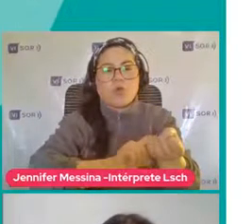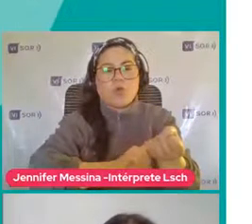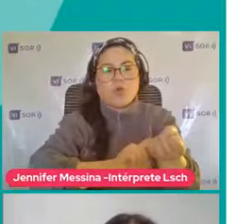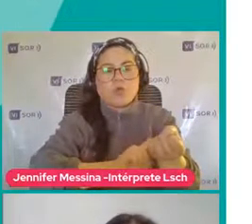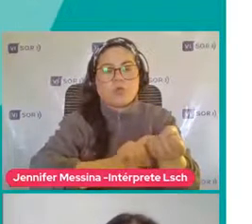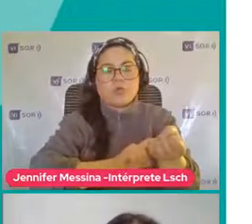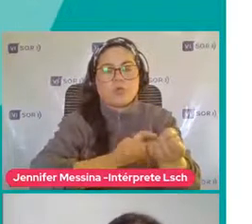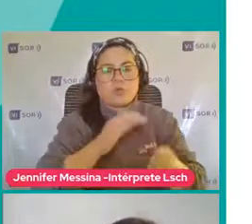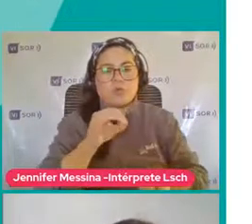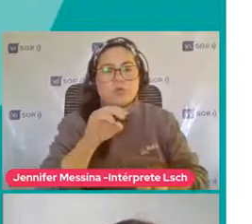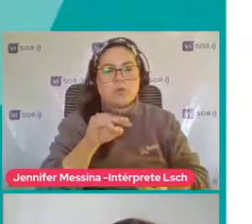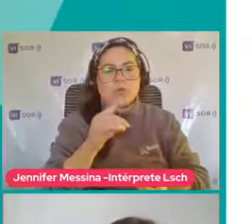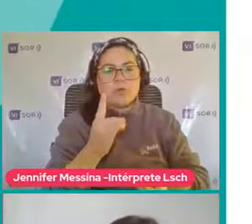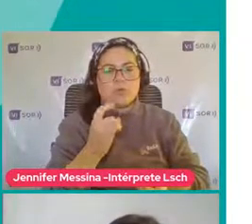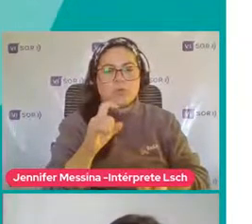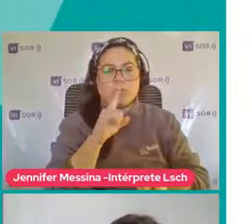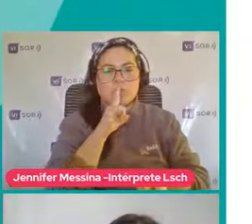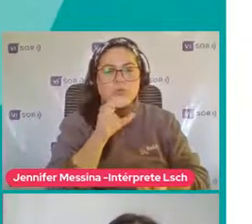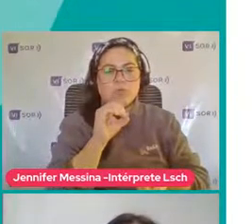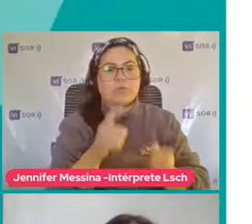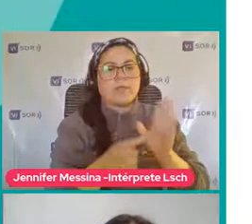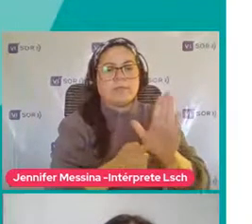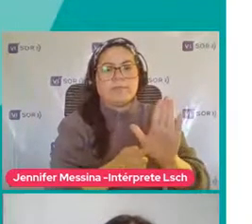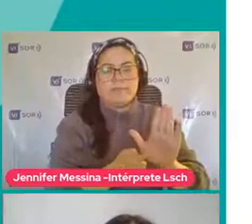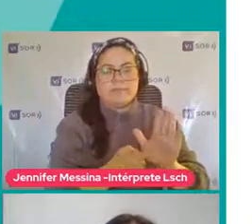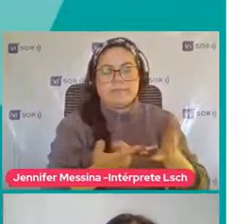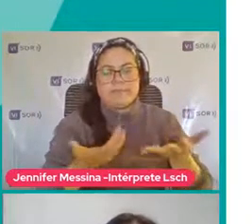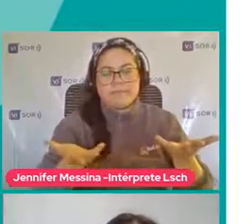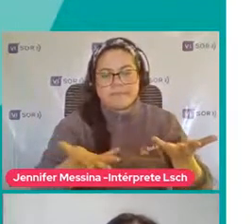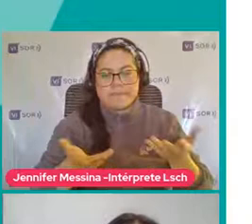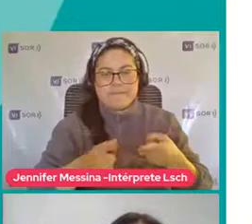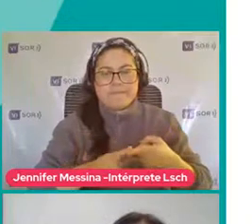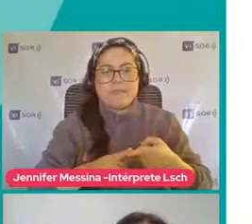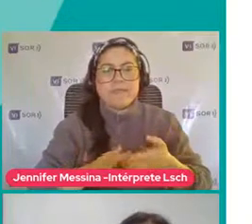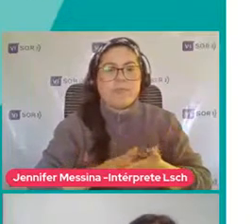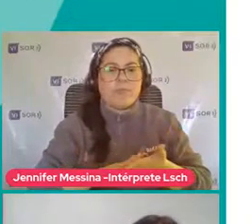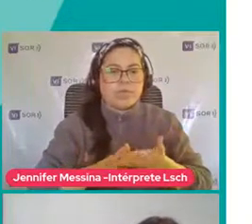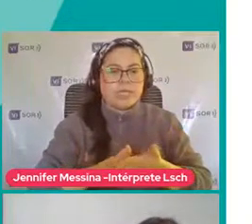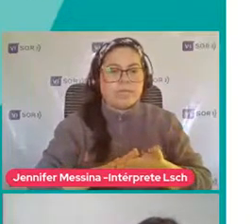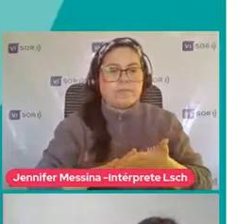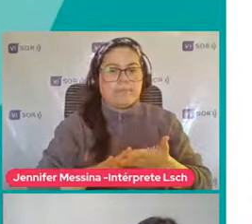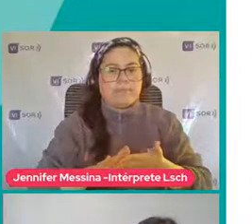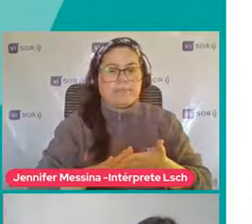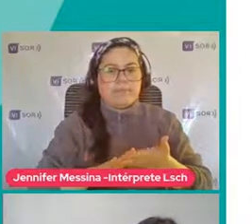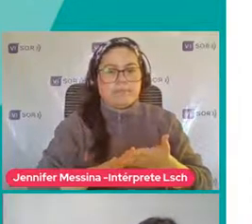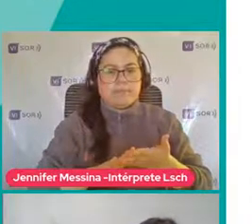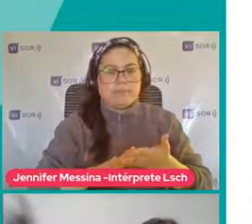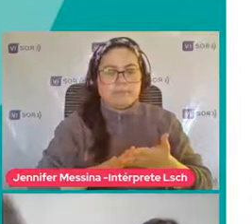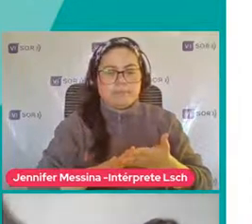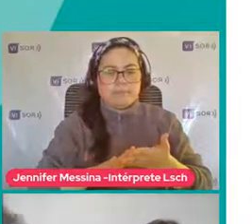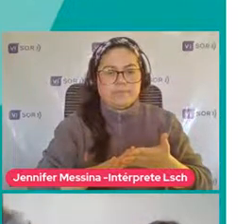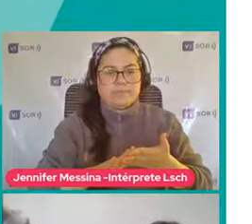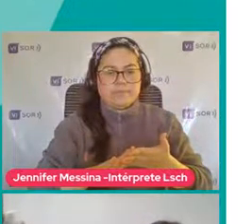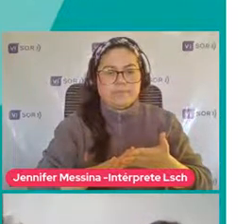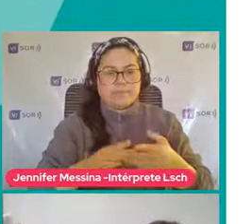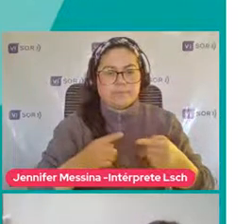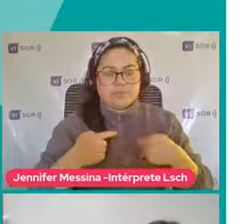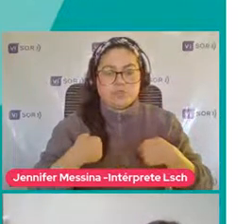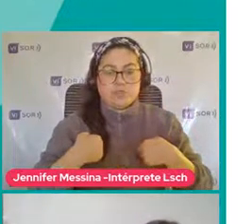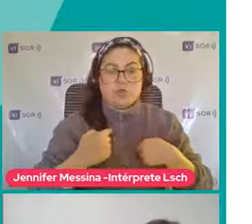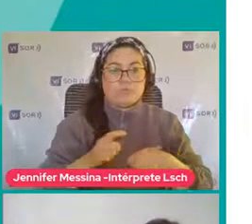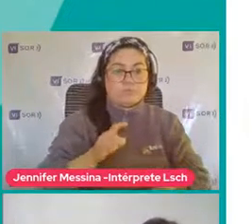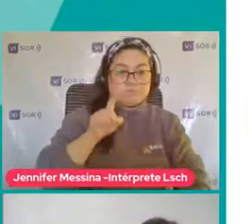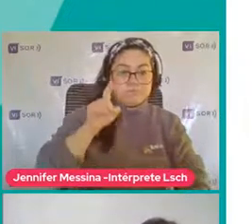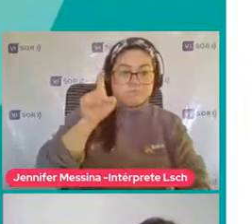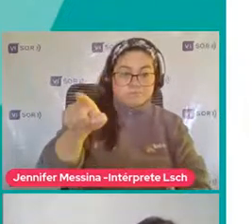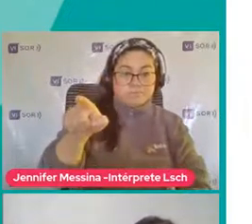niño Que se asocia Al diagnóstico Puede ser que Por ejemplo Si uno señala Si yo señalo Algo al otro lado